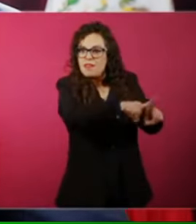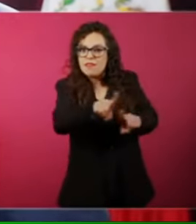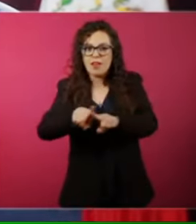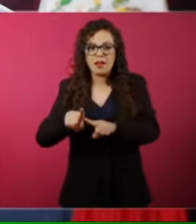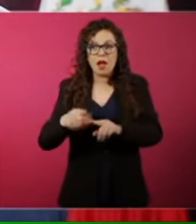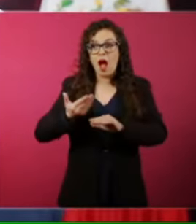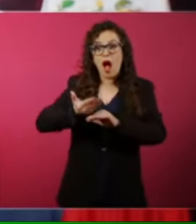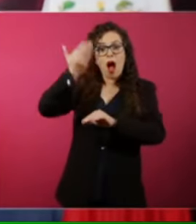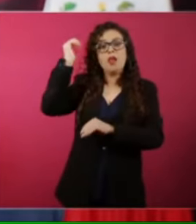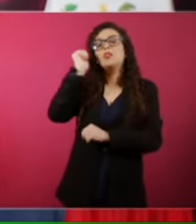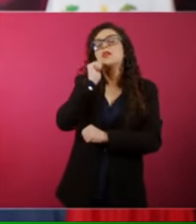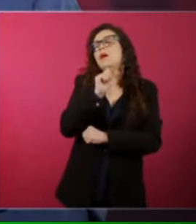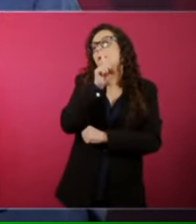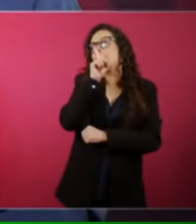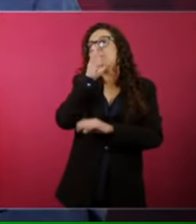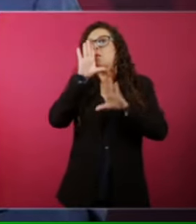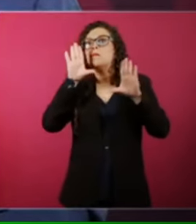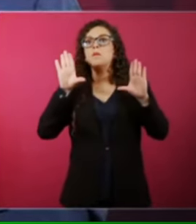se decían antes